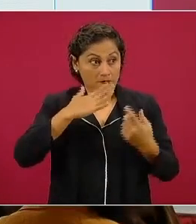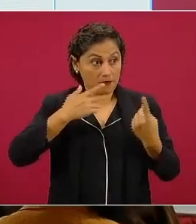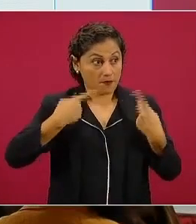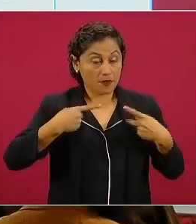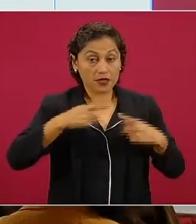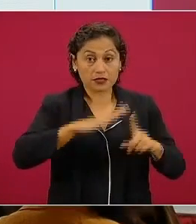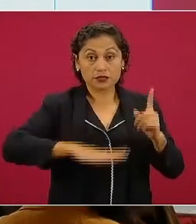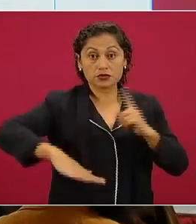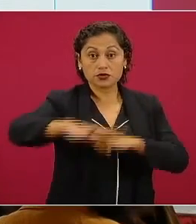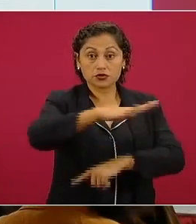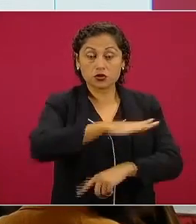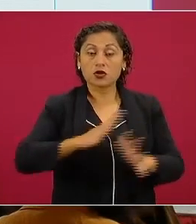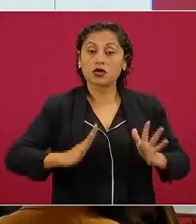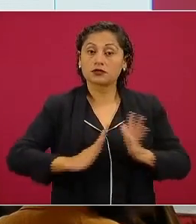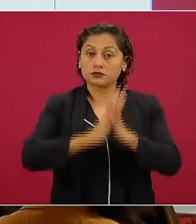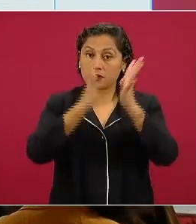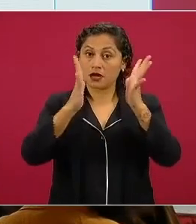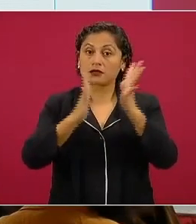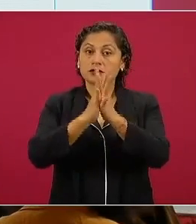si hasta